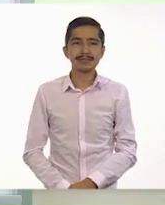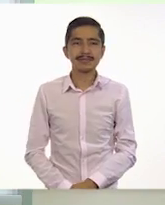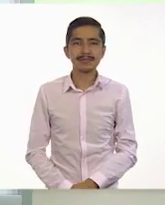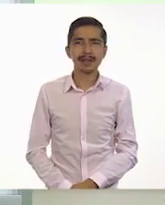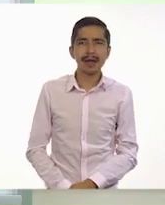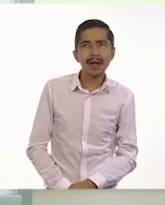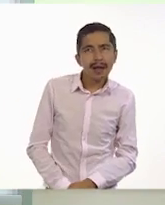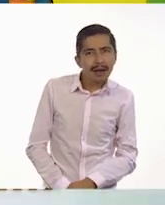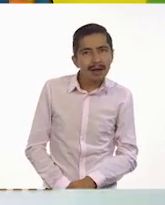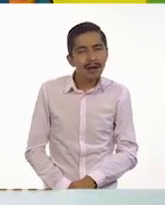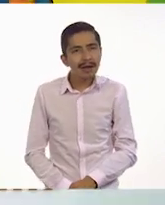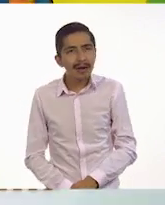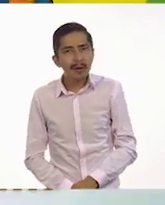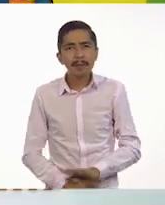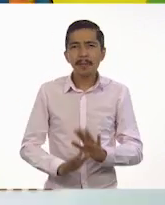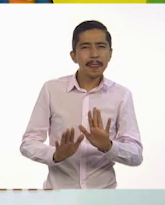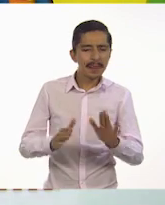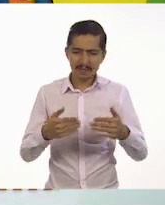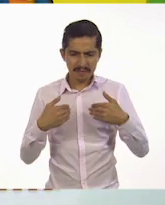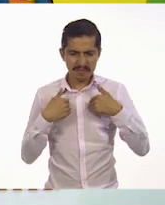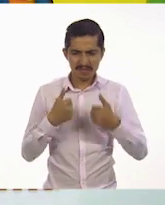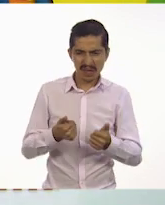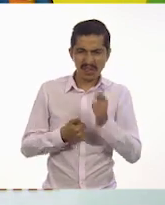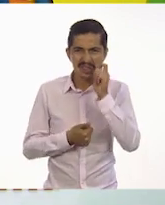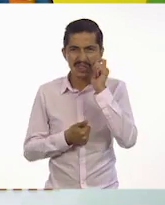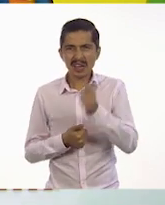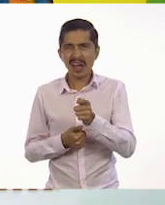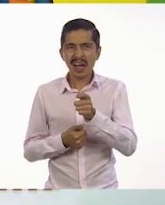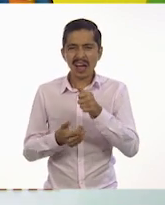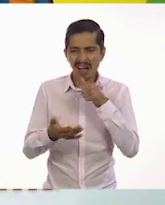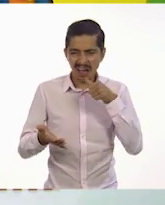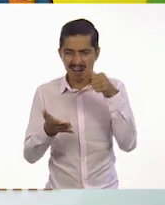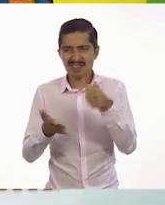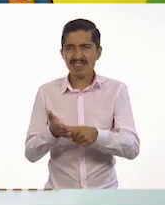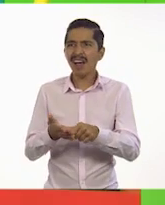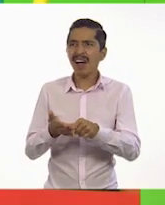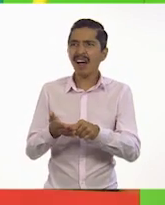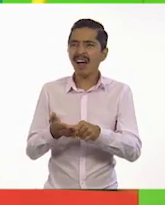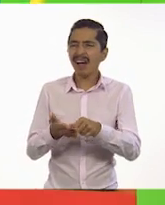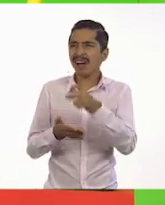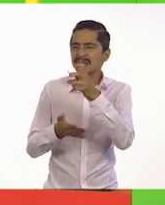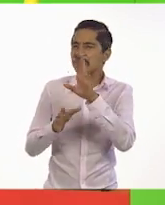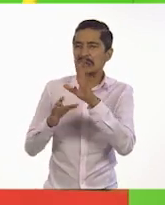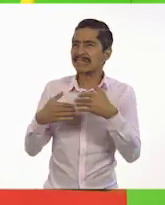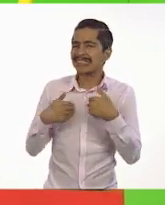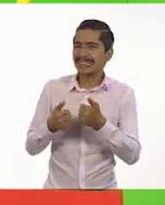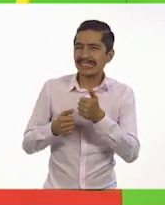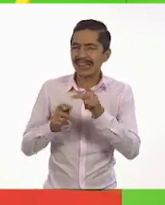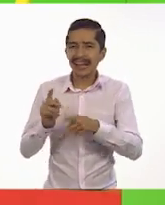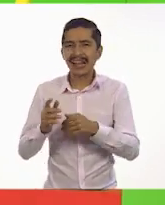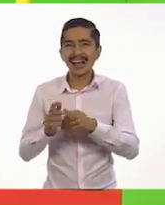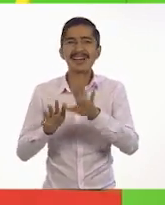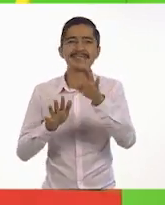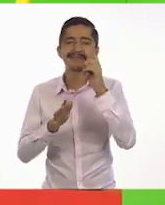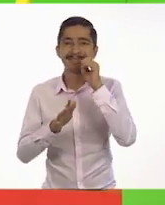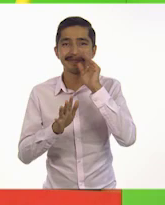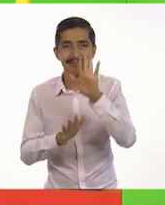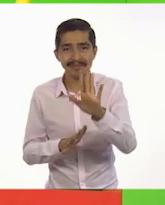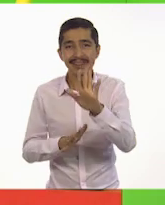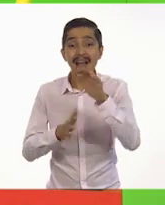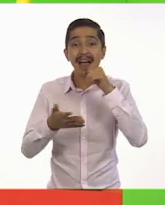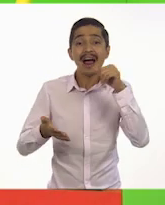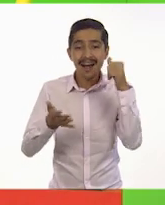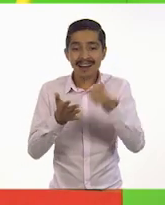como que no comprendí el mensaje de la carta, Itza. Eso fue porque las partes de la carta están